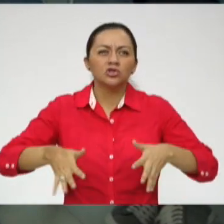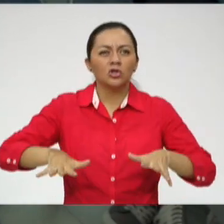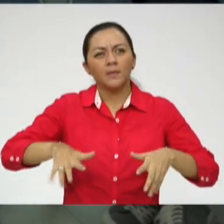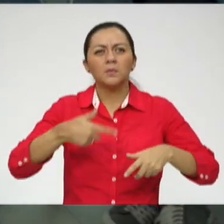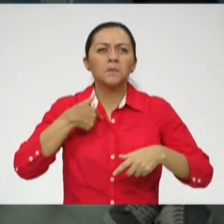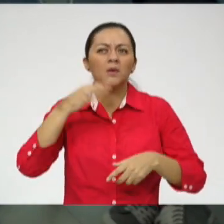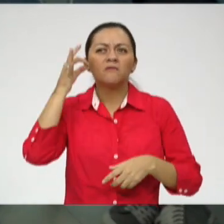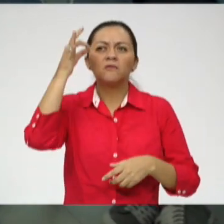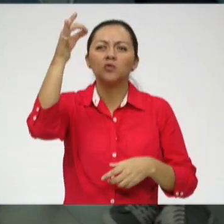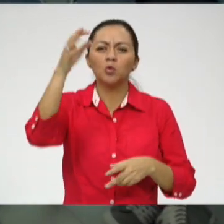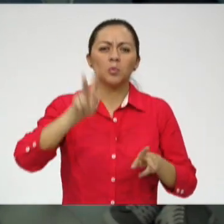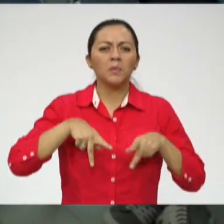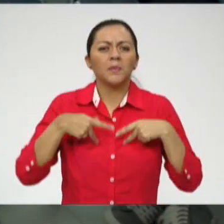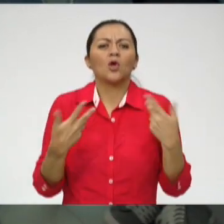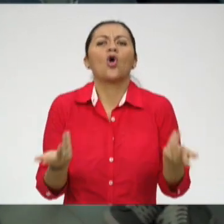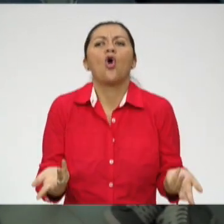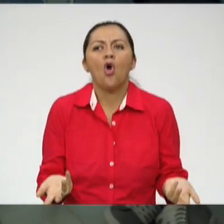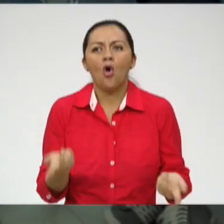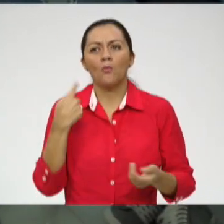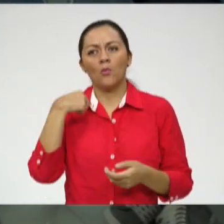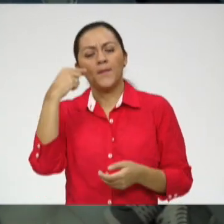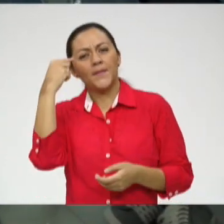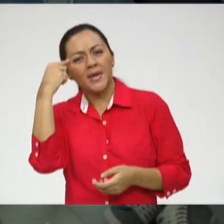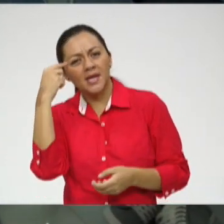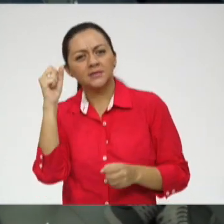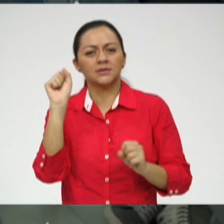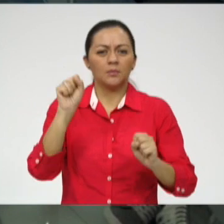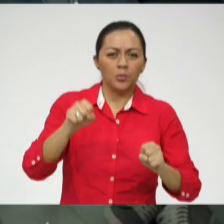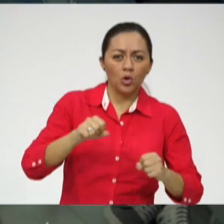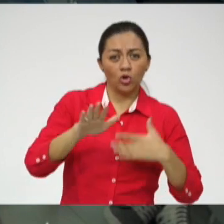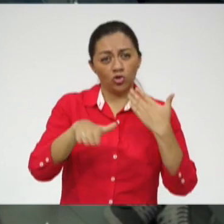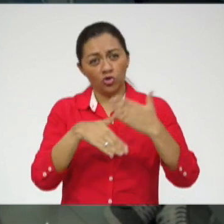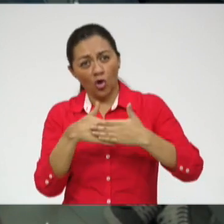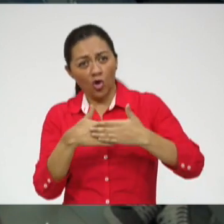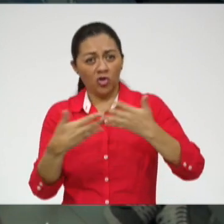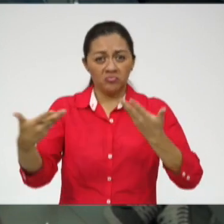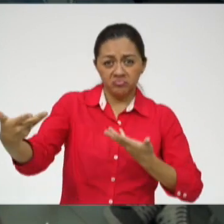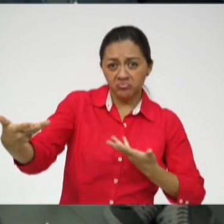vida, los prospectos que tú crees que puedes hacer o vienen.